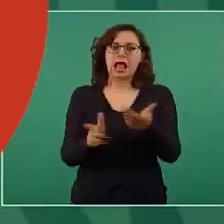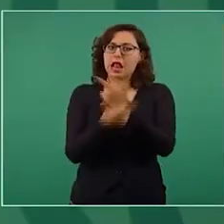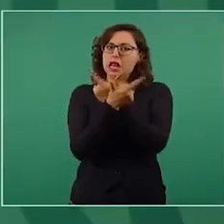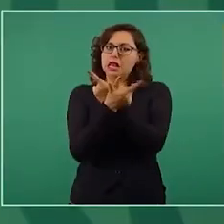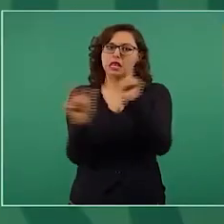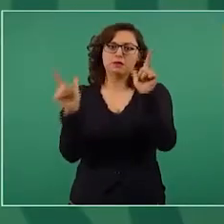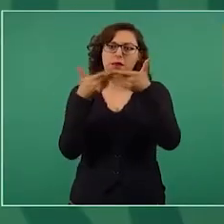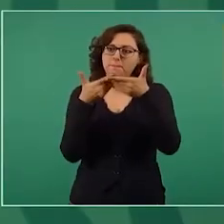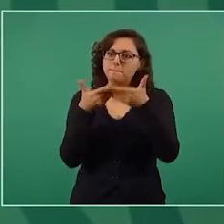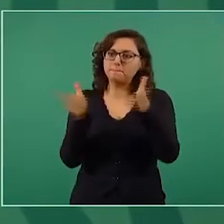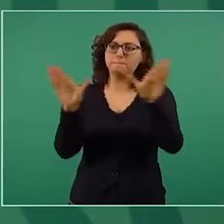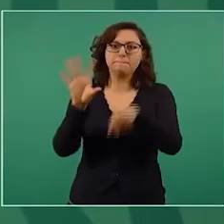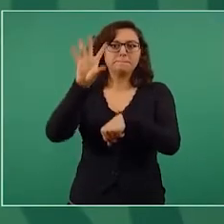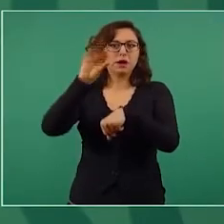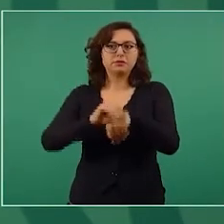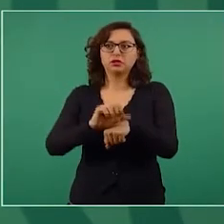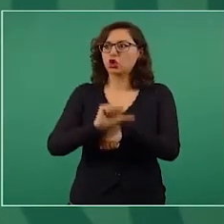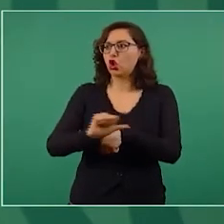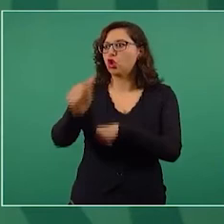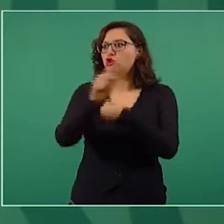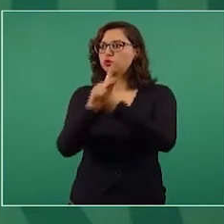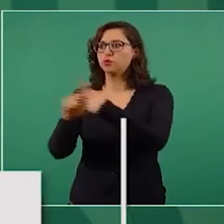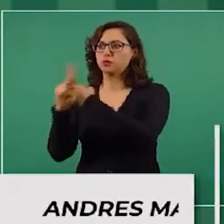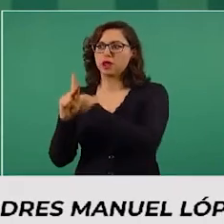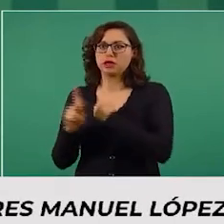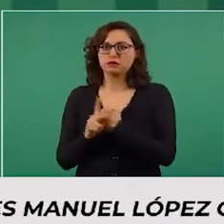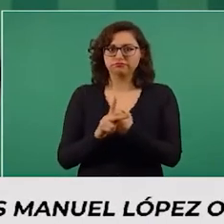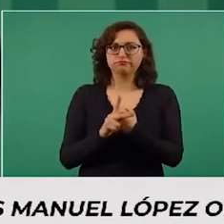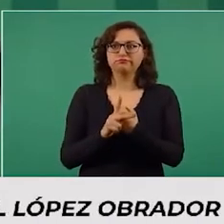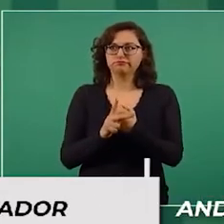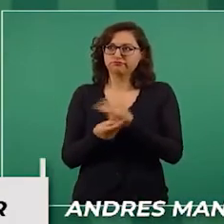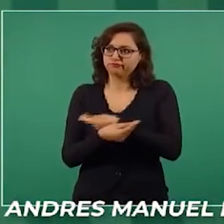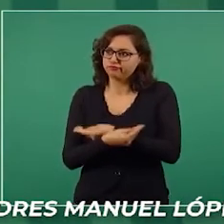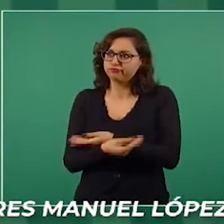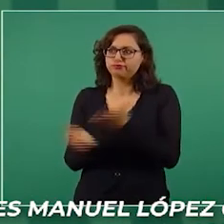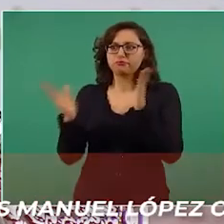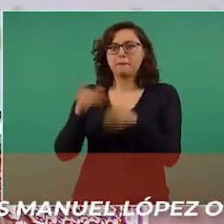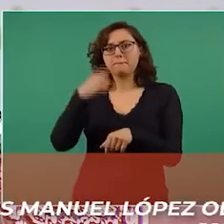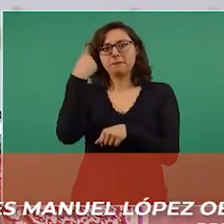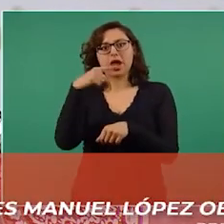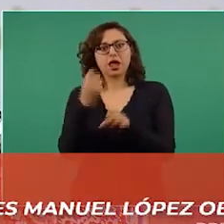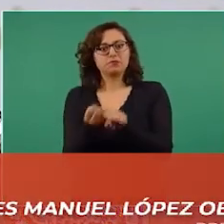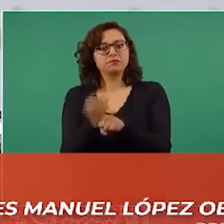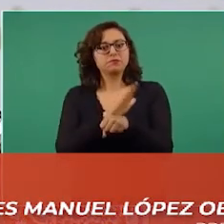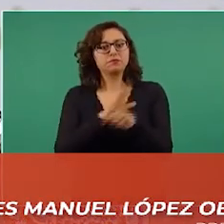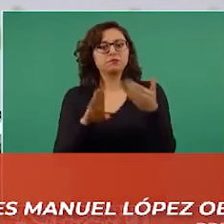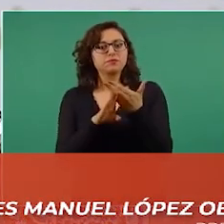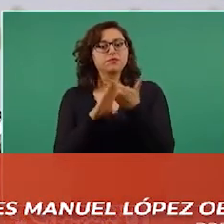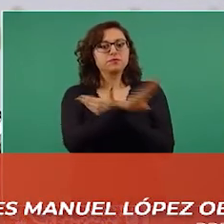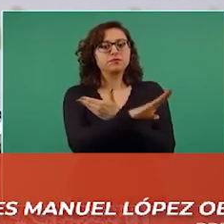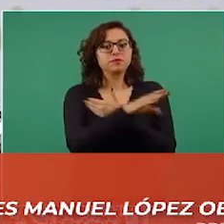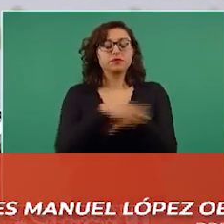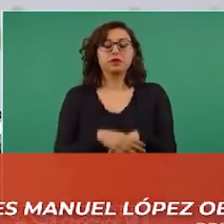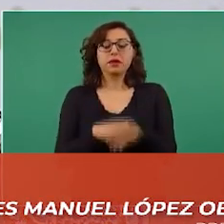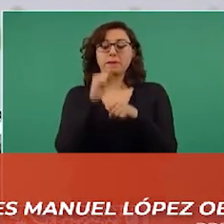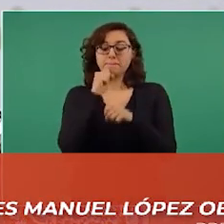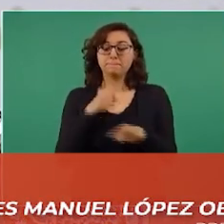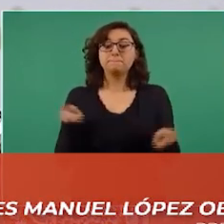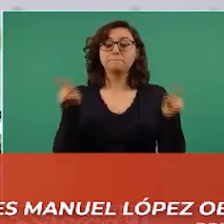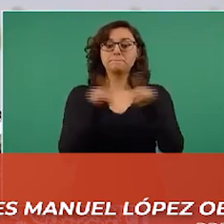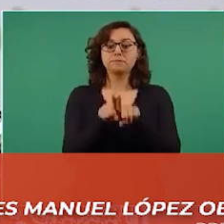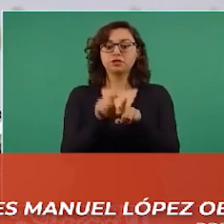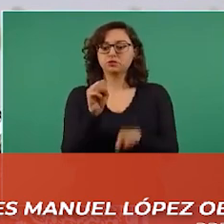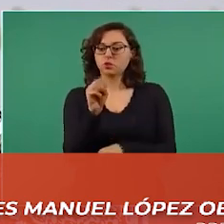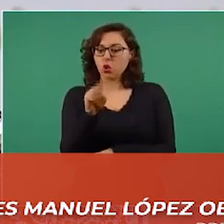también considero indispensable que se fortalezca el mecanismo de la ONU propuesto